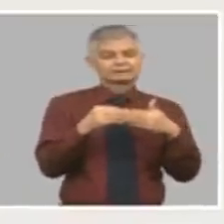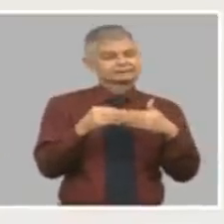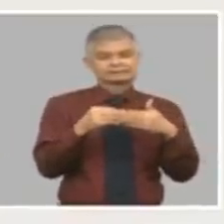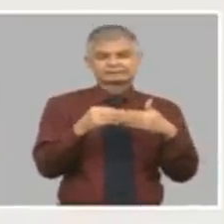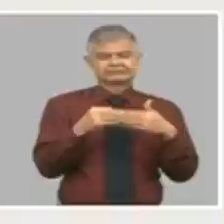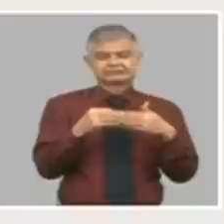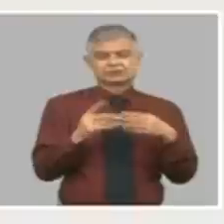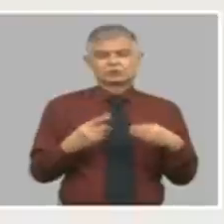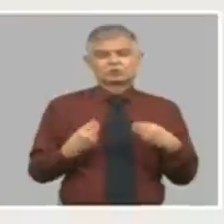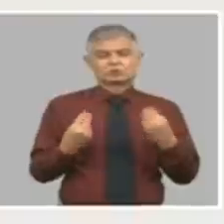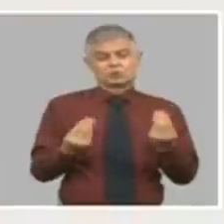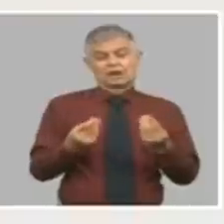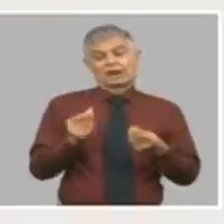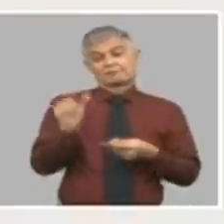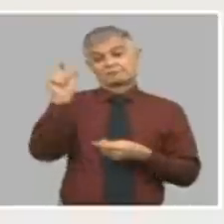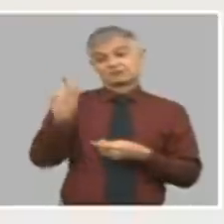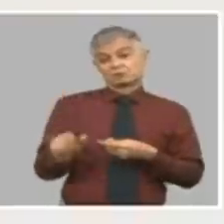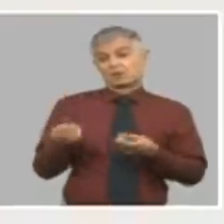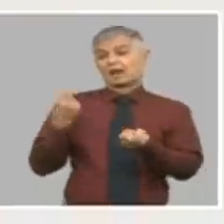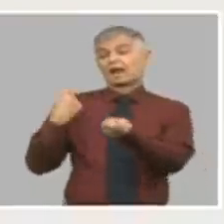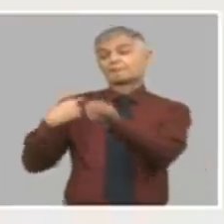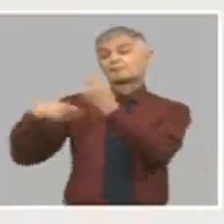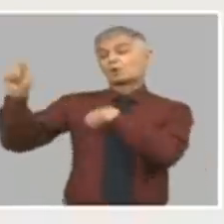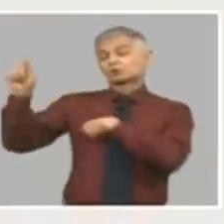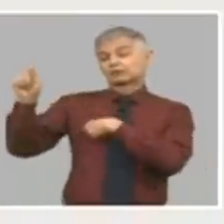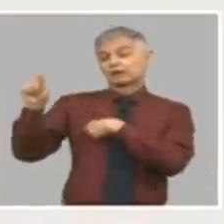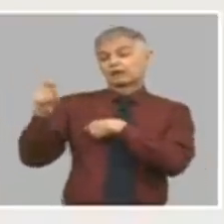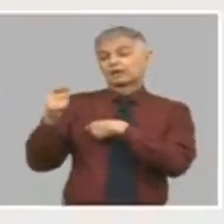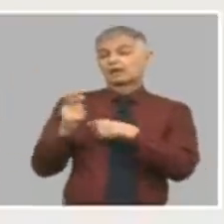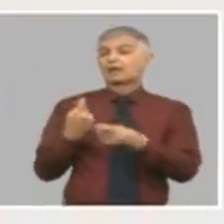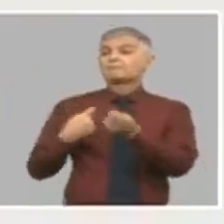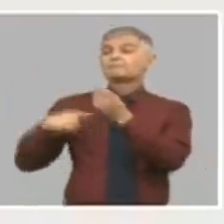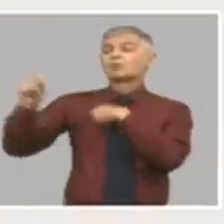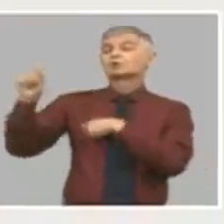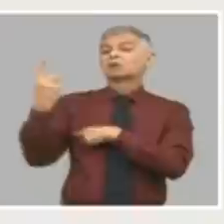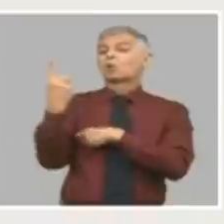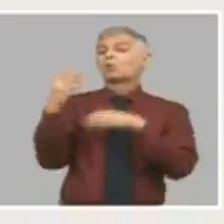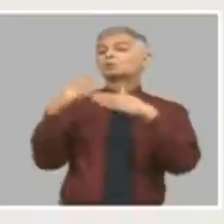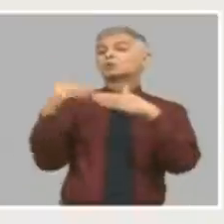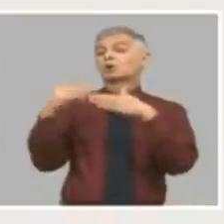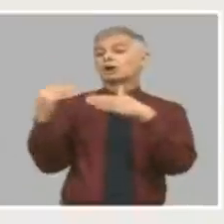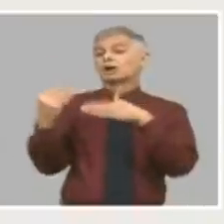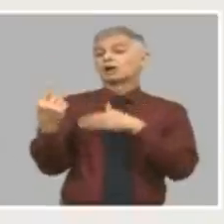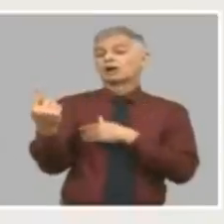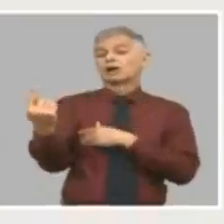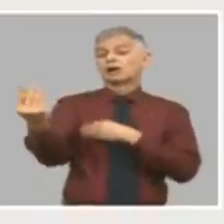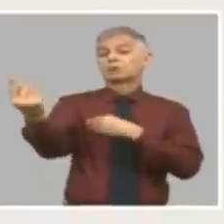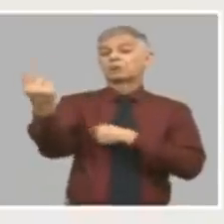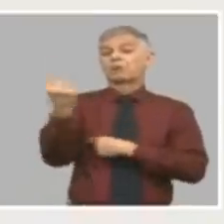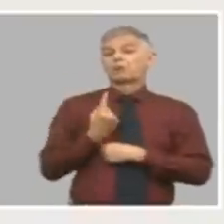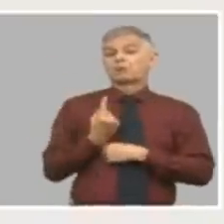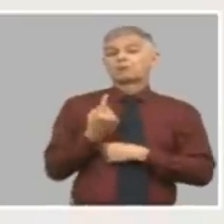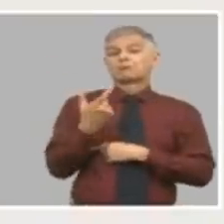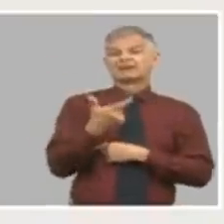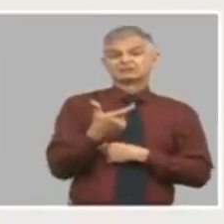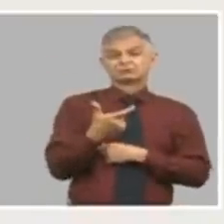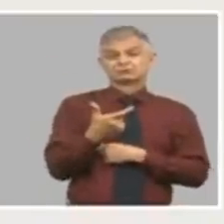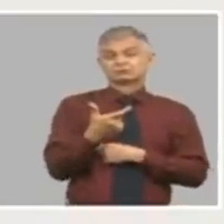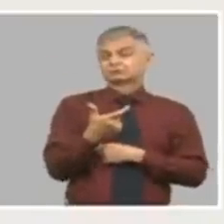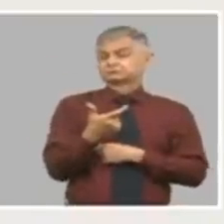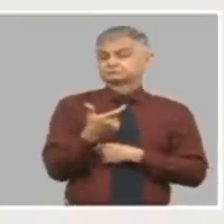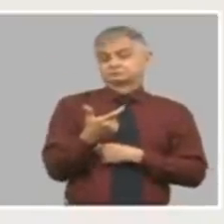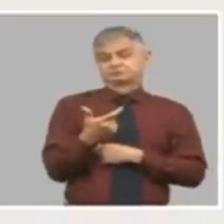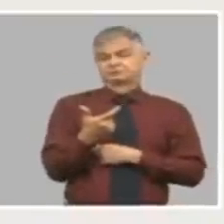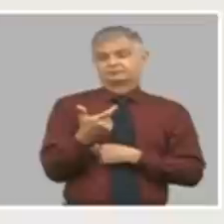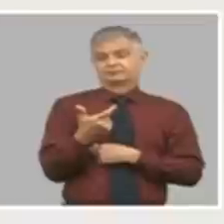al mismo ejemplo, un exportador exporta un dólar y recibe un peso. De ahí los grandes subsidios del presupuesto al